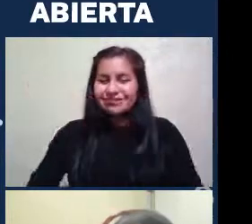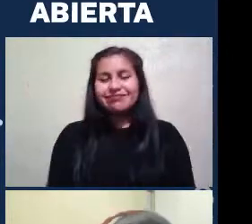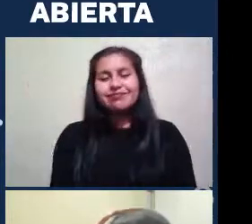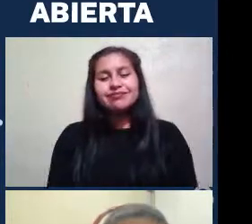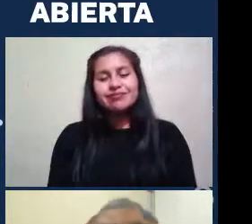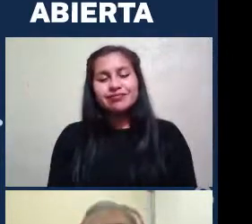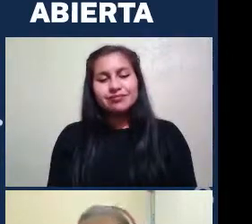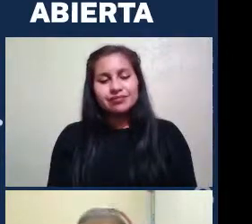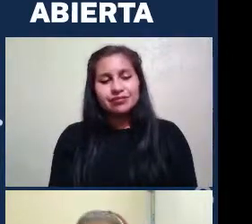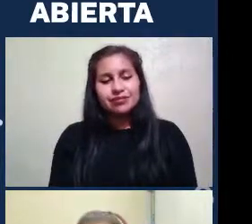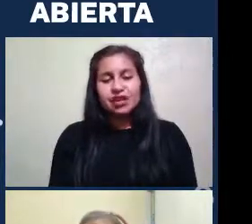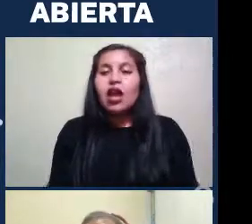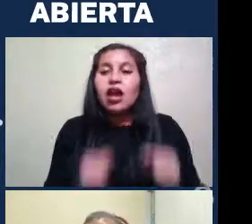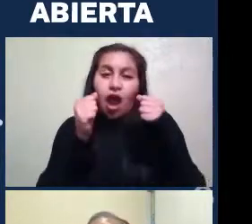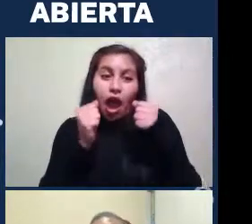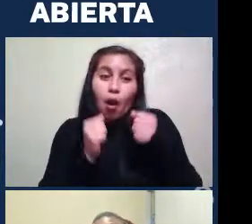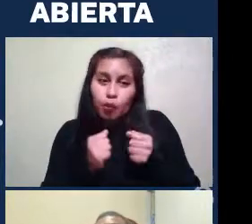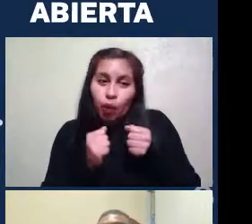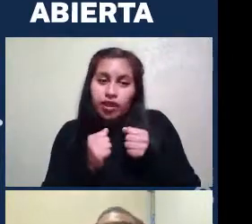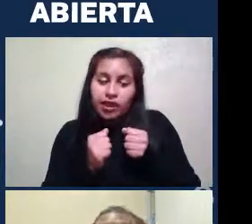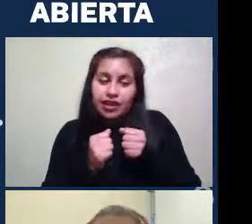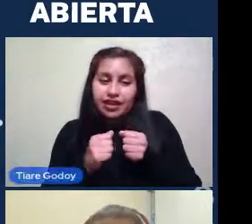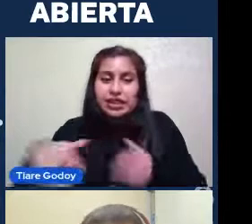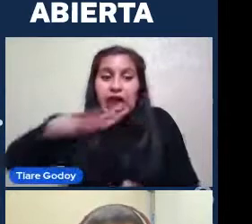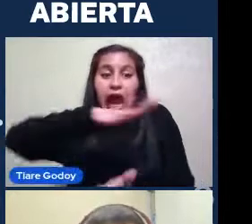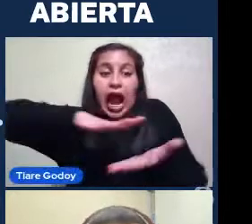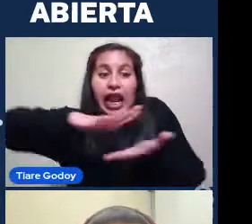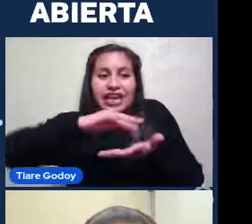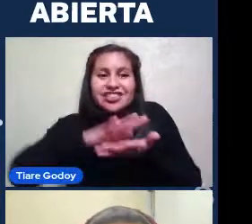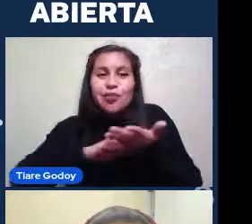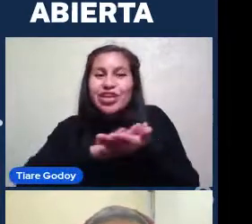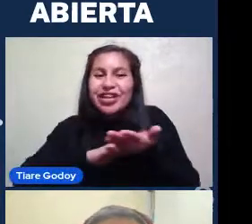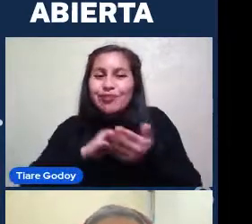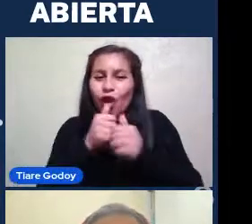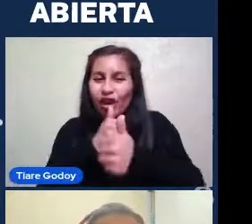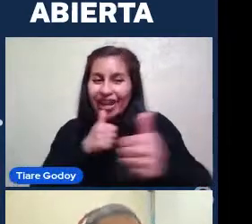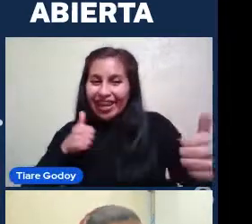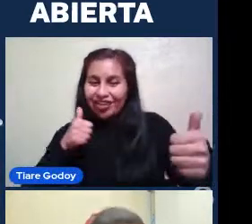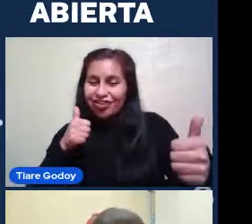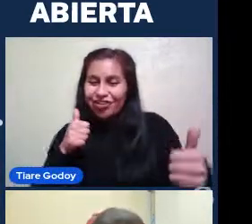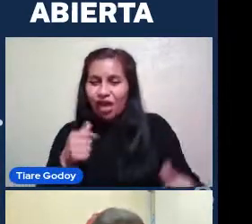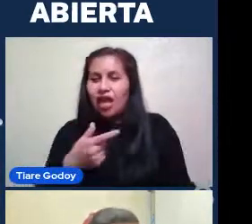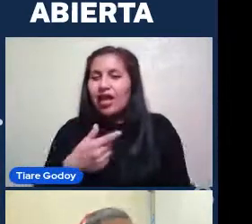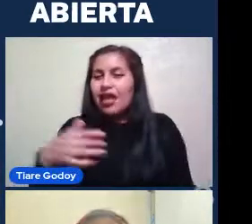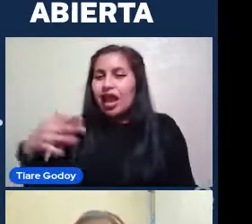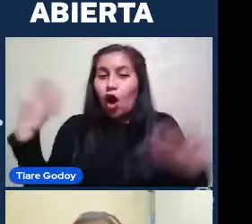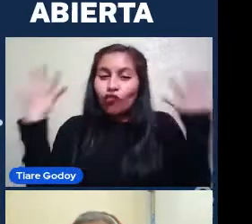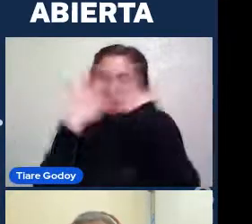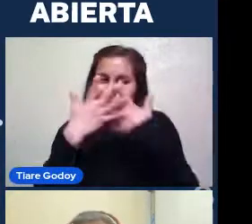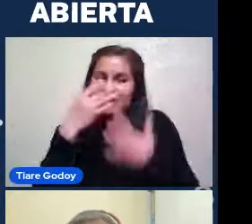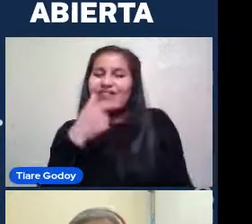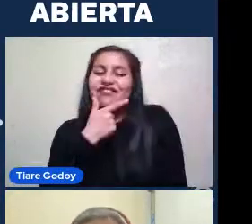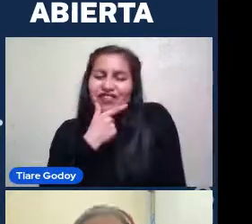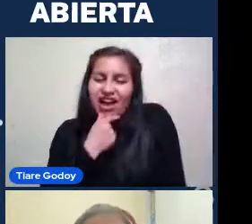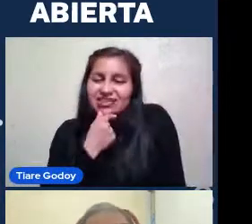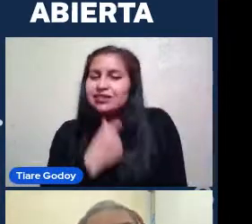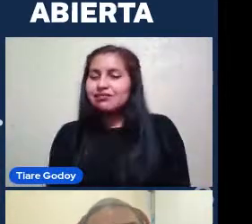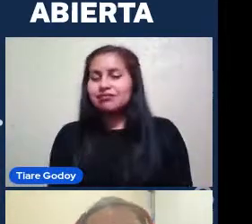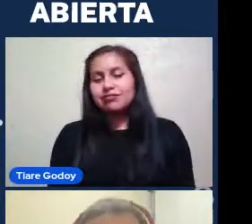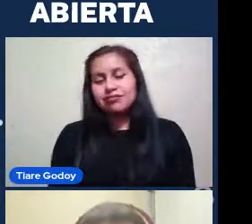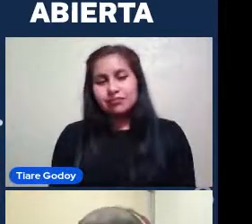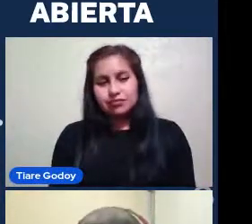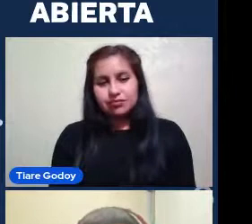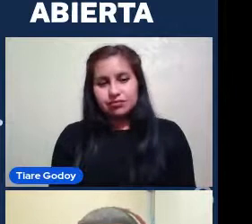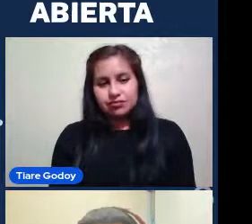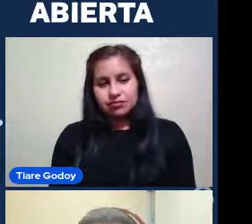espiral o no Es probable Sobre todo Si es que la galaxia Está muy lejos Hay otras técnicas Un poco más avanzadas Para detectar Qué